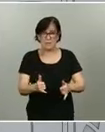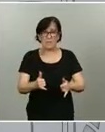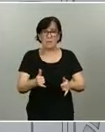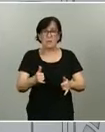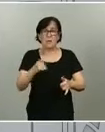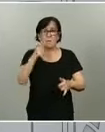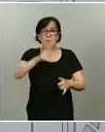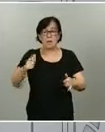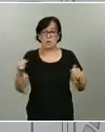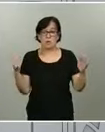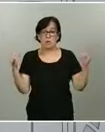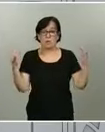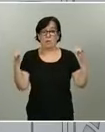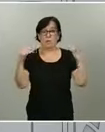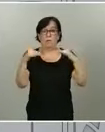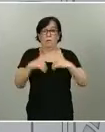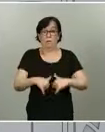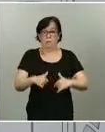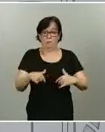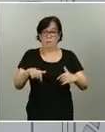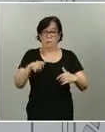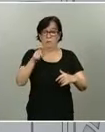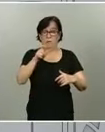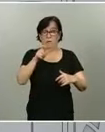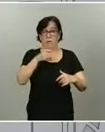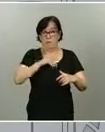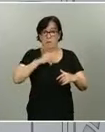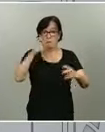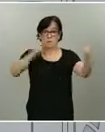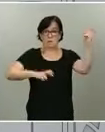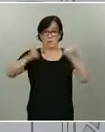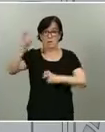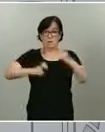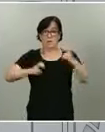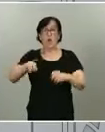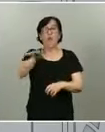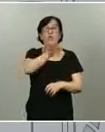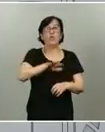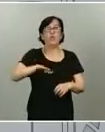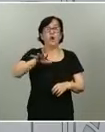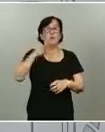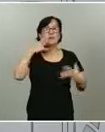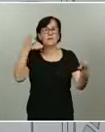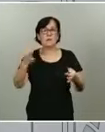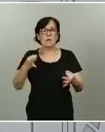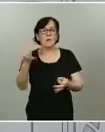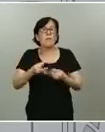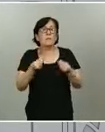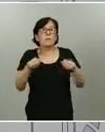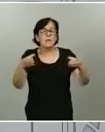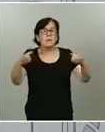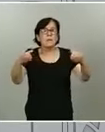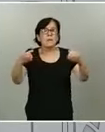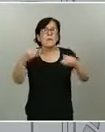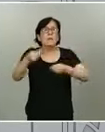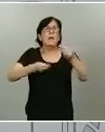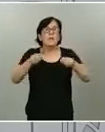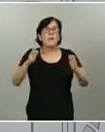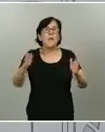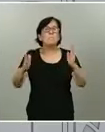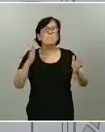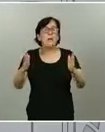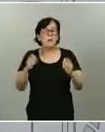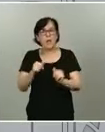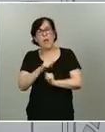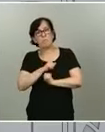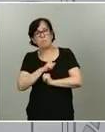pueden llegar a entrar en España procedentes de zonas de riesgo, hay que hacer algo con ellos durante el periodo que se esperan los resultados.